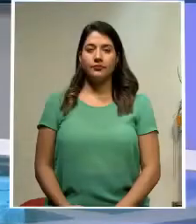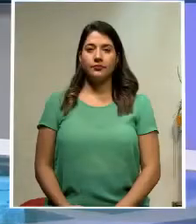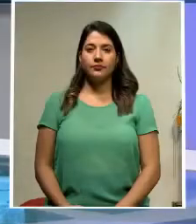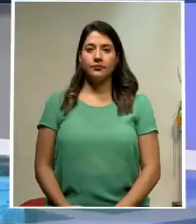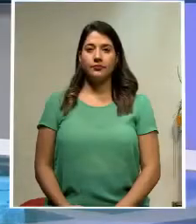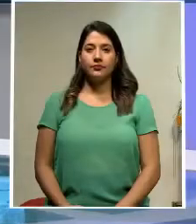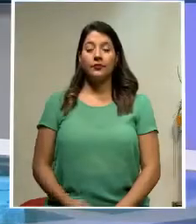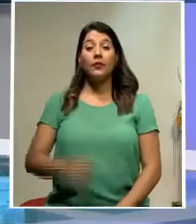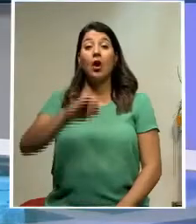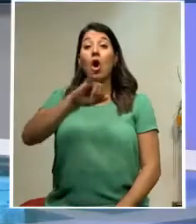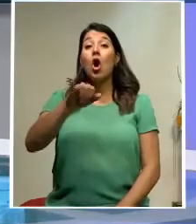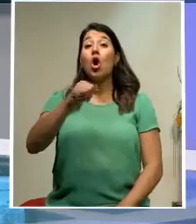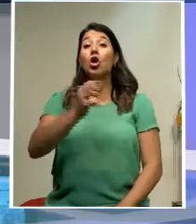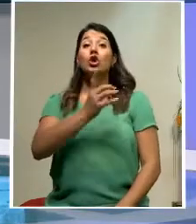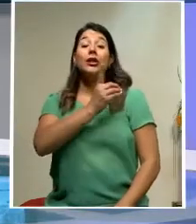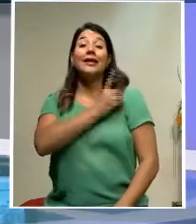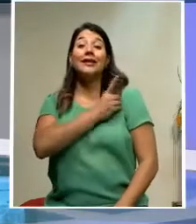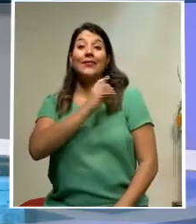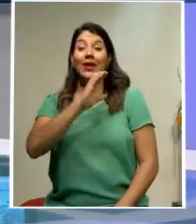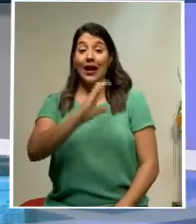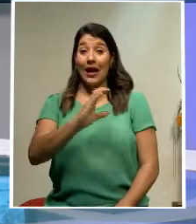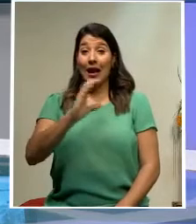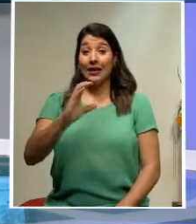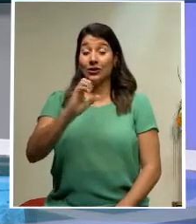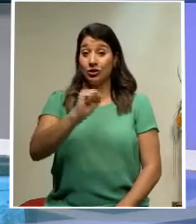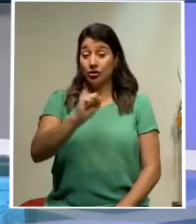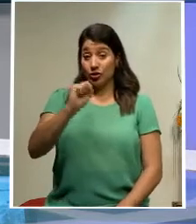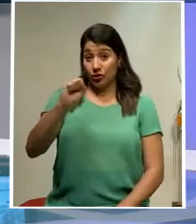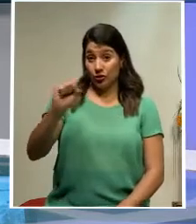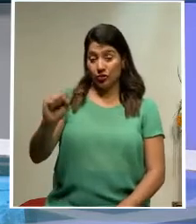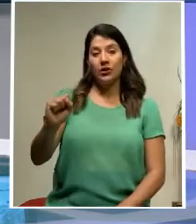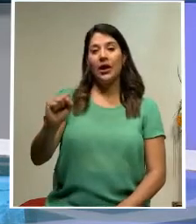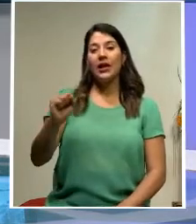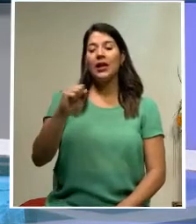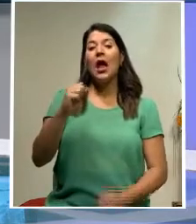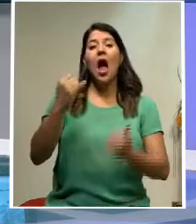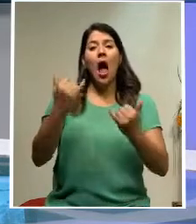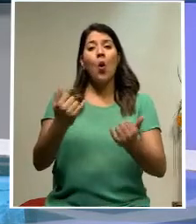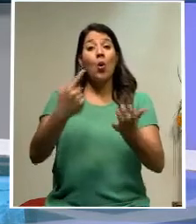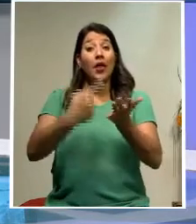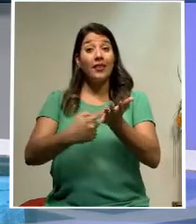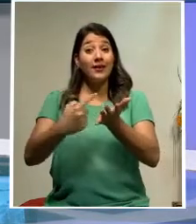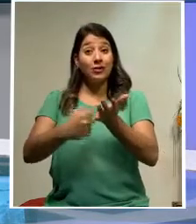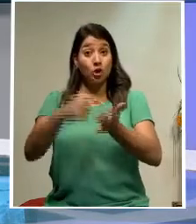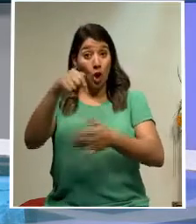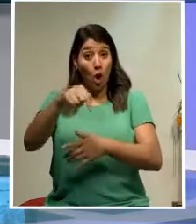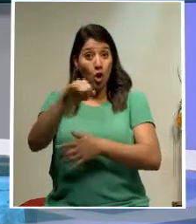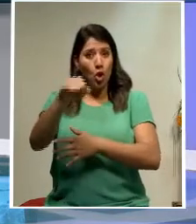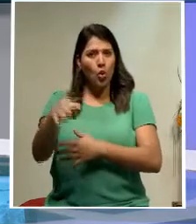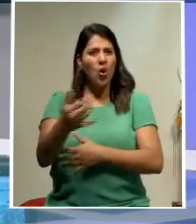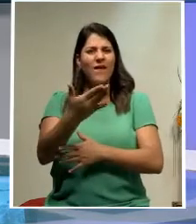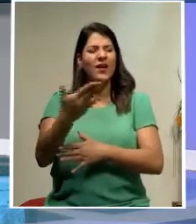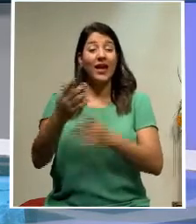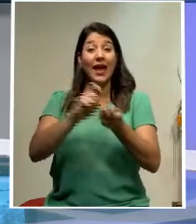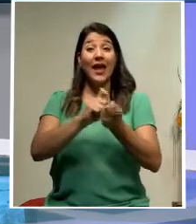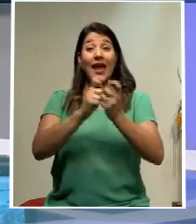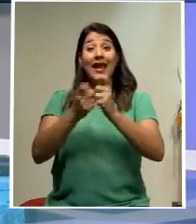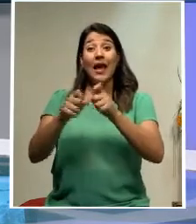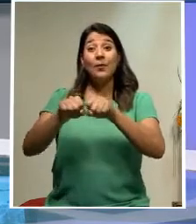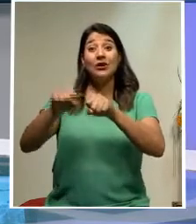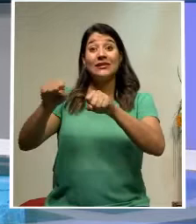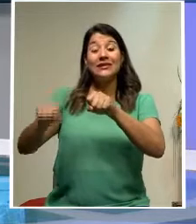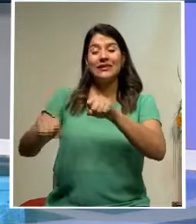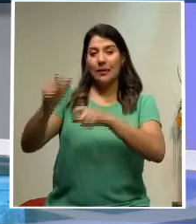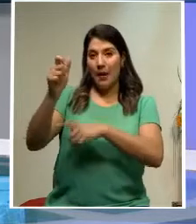La Junta Directiva de la Caja Costarricense del Seguro Social discute este jueves la reforma al régimen de